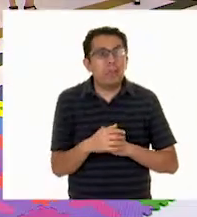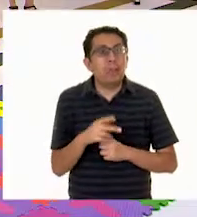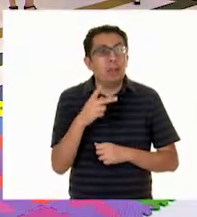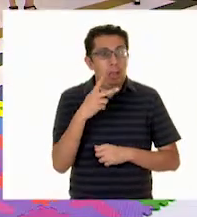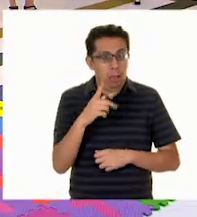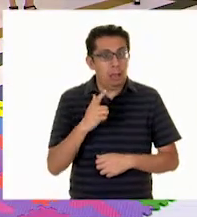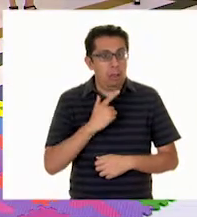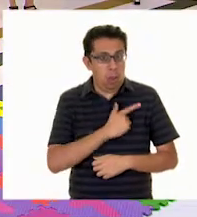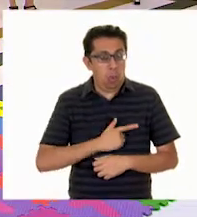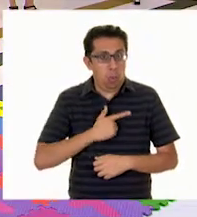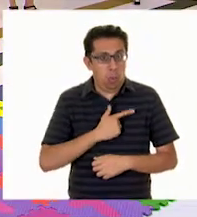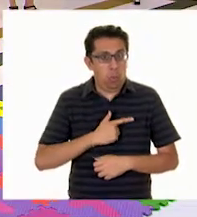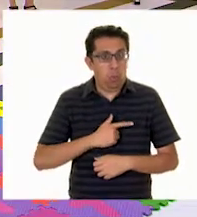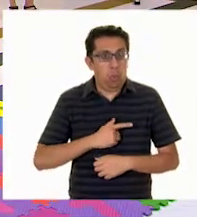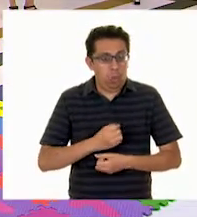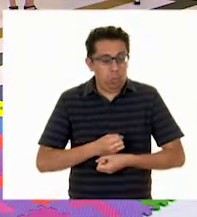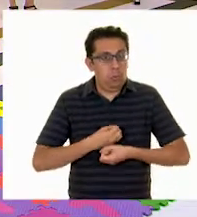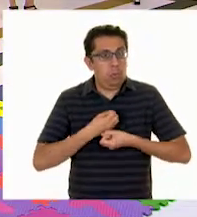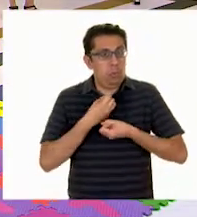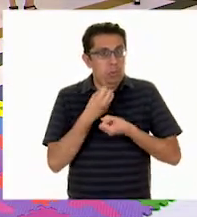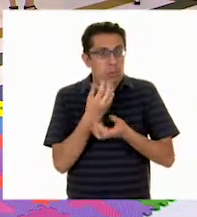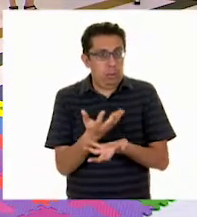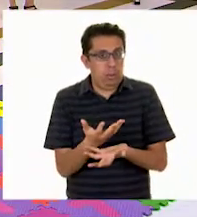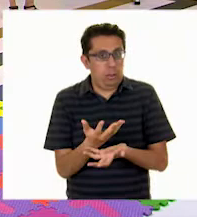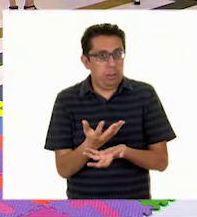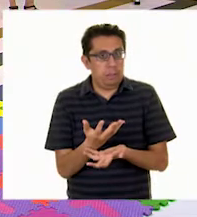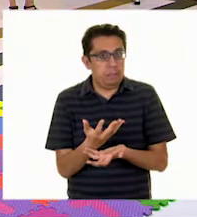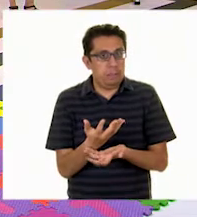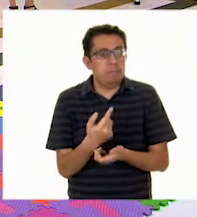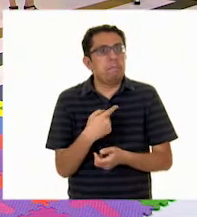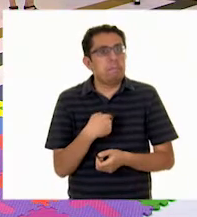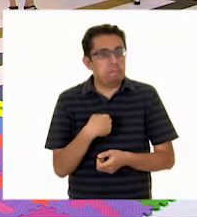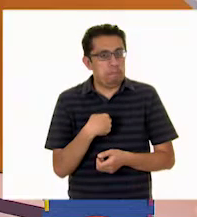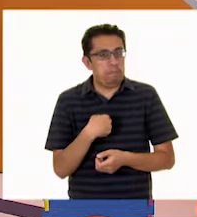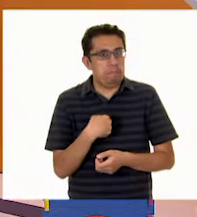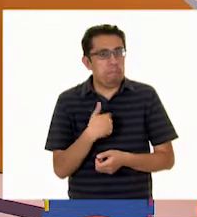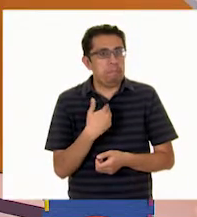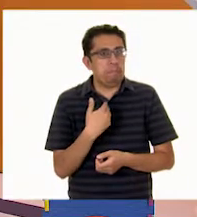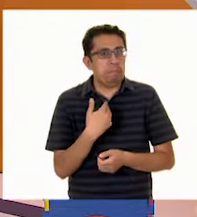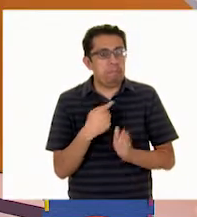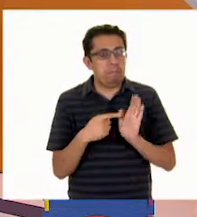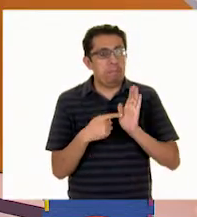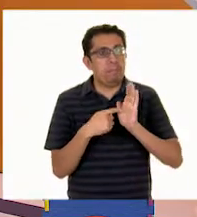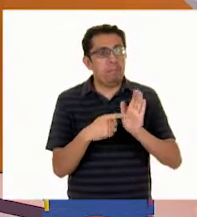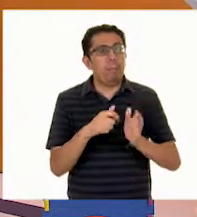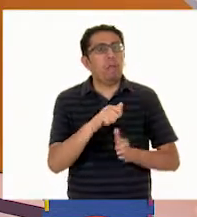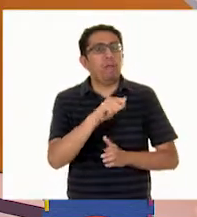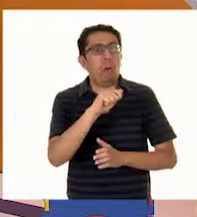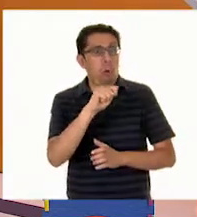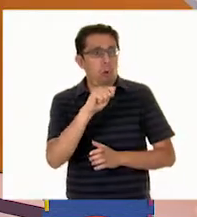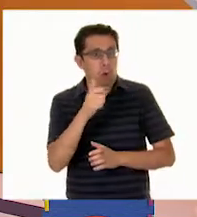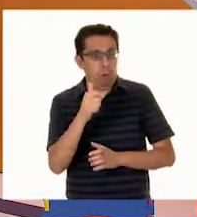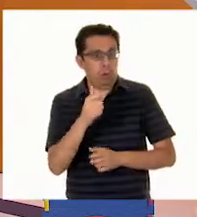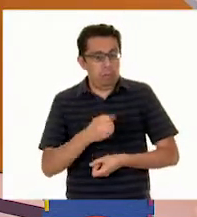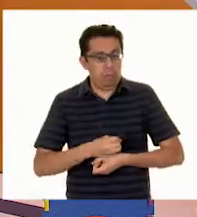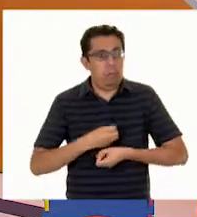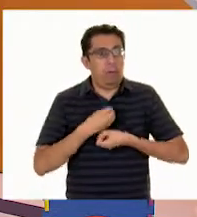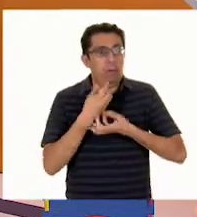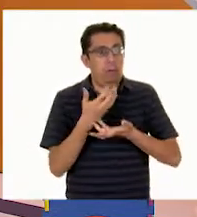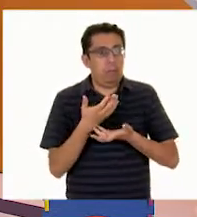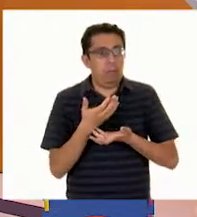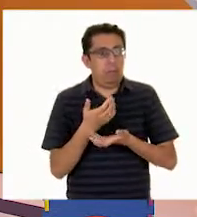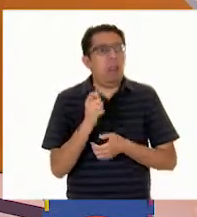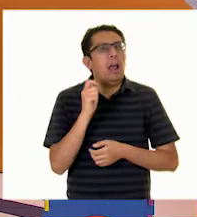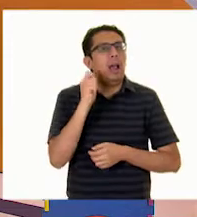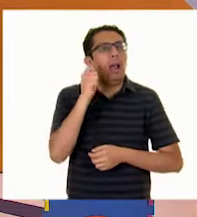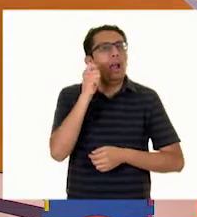te gusta esta interpretación poética, pues entonces te voy a invitar a otra interpretación que justamente se trata de